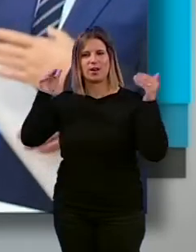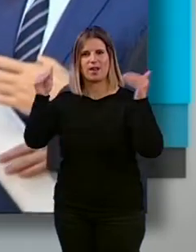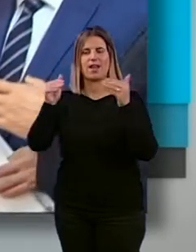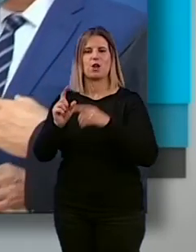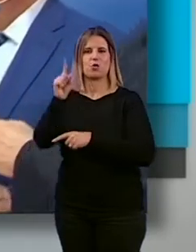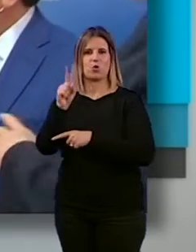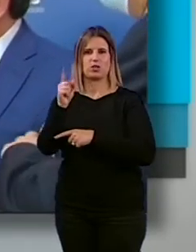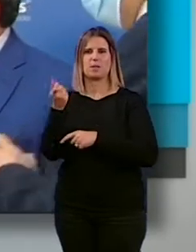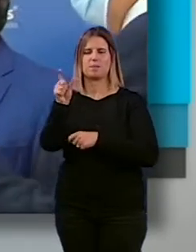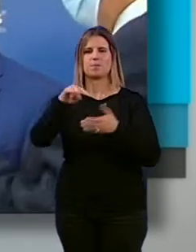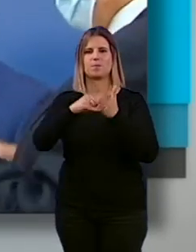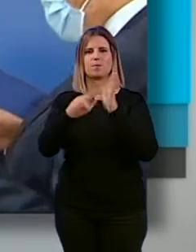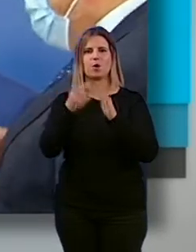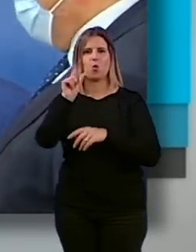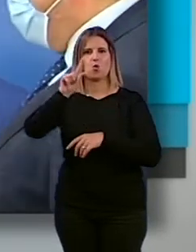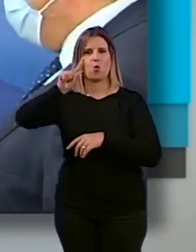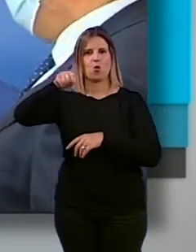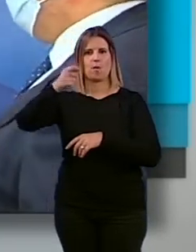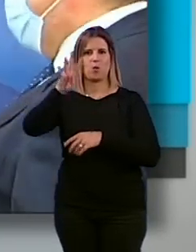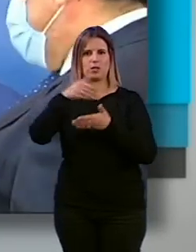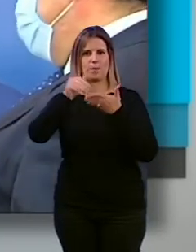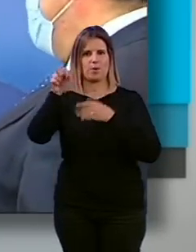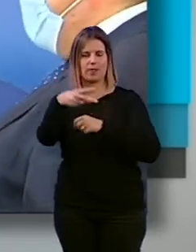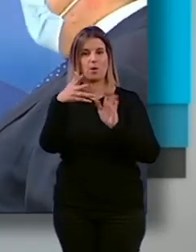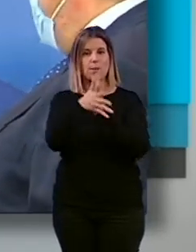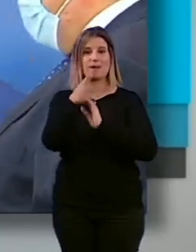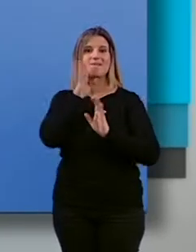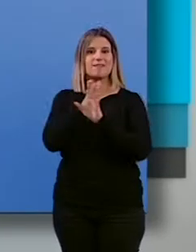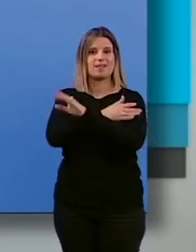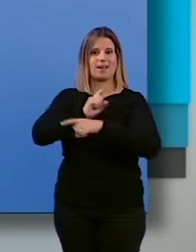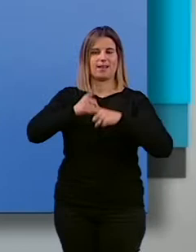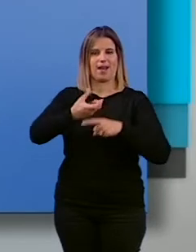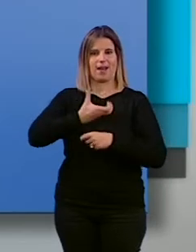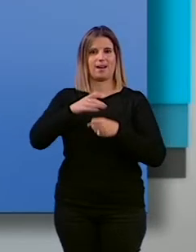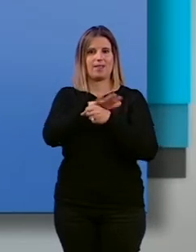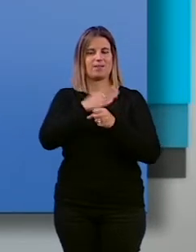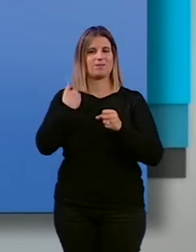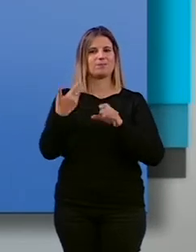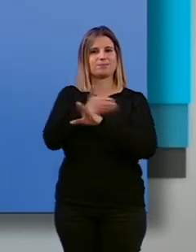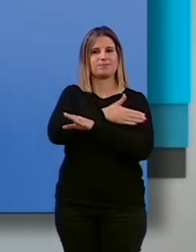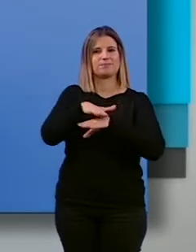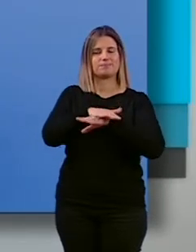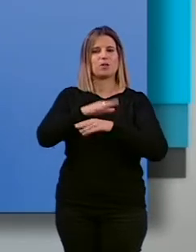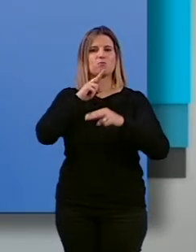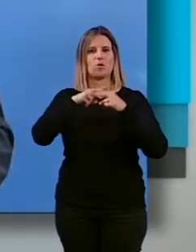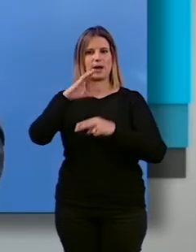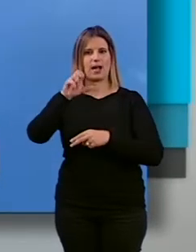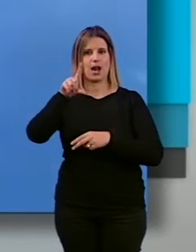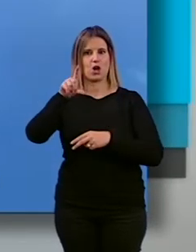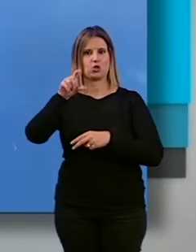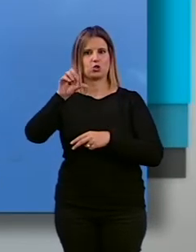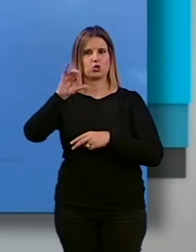proyecto con una cuantía de 1,4 millones de euros, tal y como ha explicado el que era alcalde de barrio durante el anterior mandato, Carlos Ruiz Cosano.